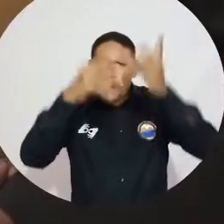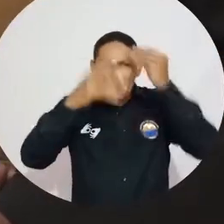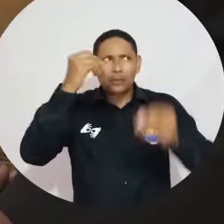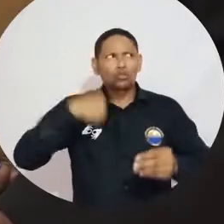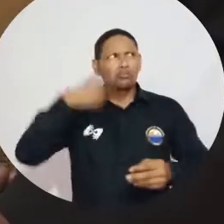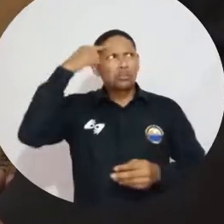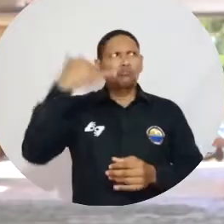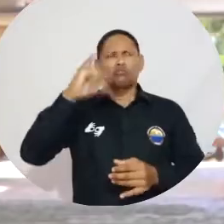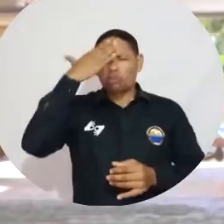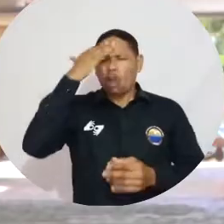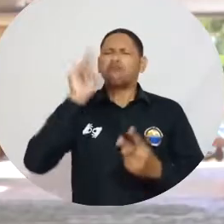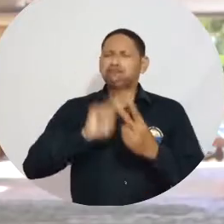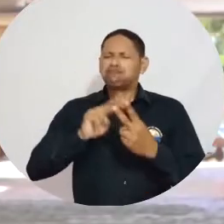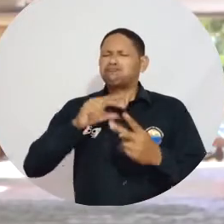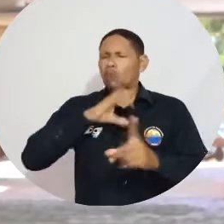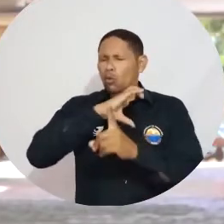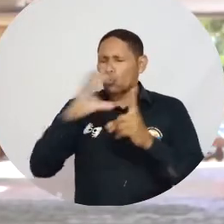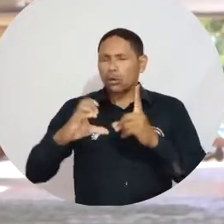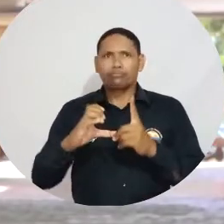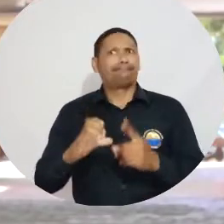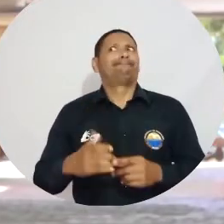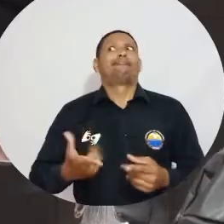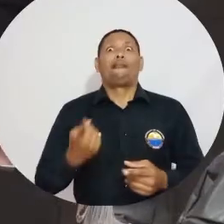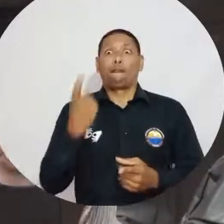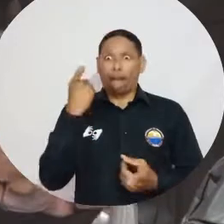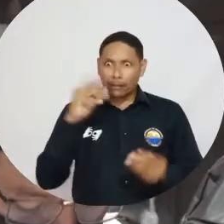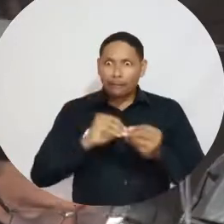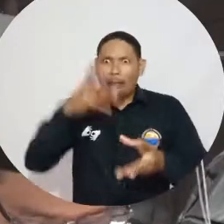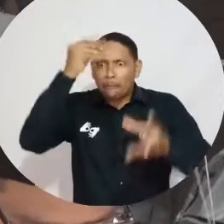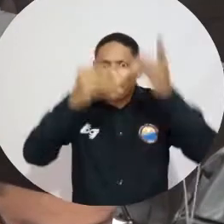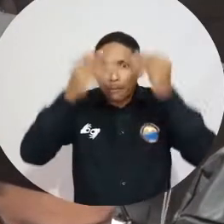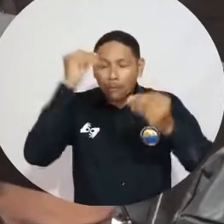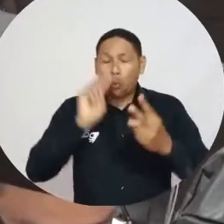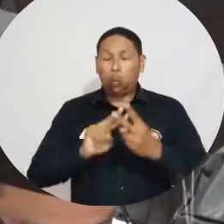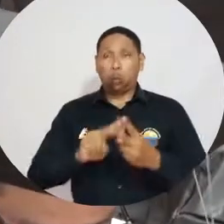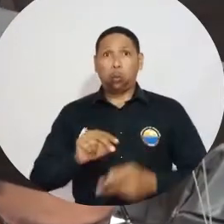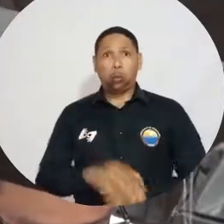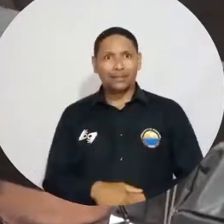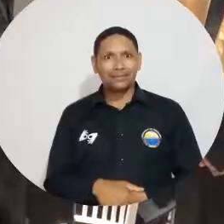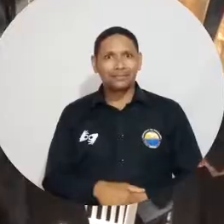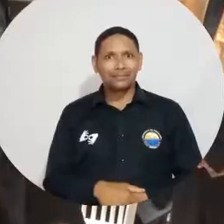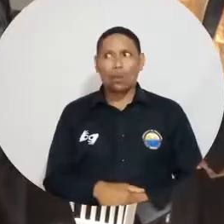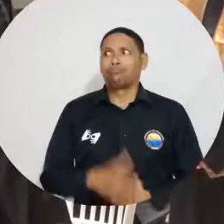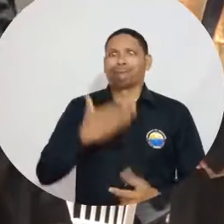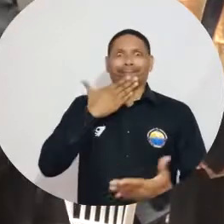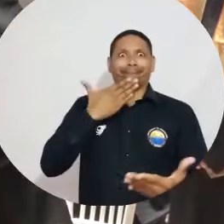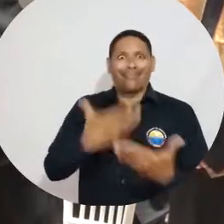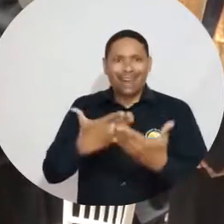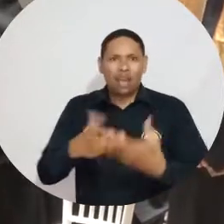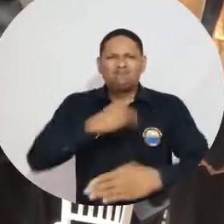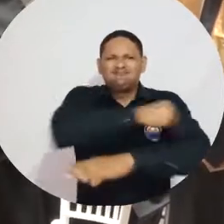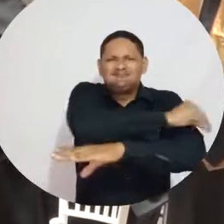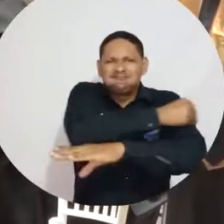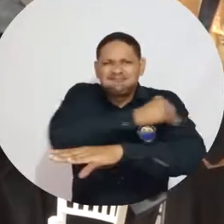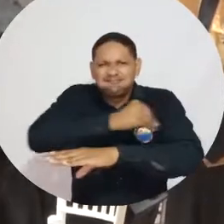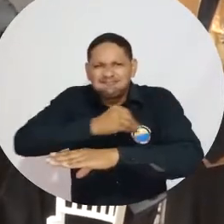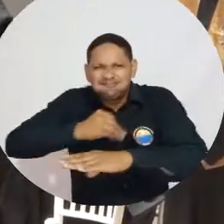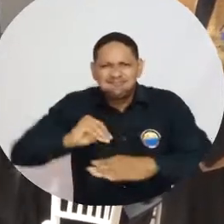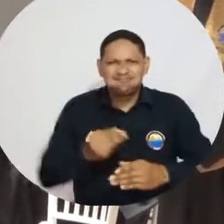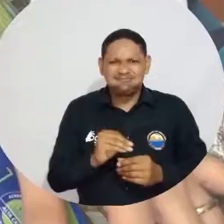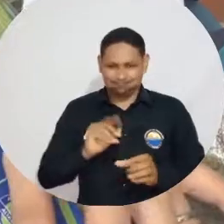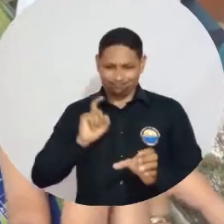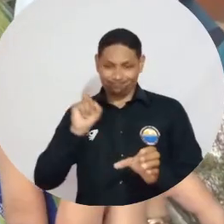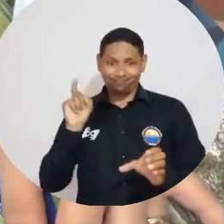decía ya yo sé, pero mentira, me faltaba muchísimo por conocer. Por su parte, gracias a las políticas de inclusión y permanencia para personas con discapacidad